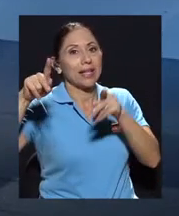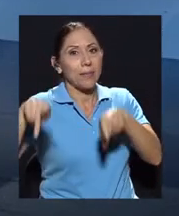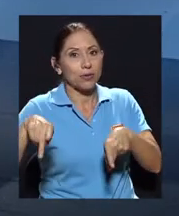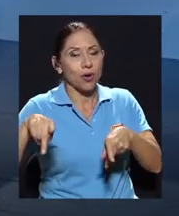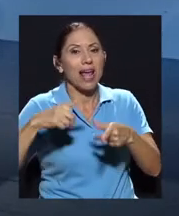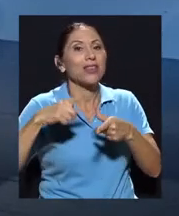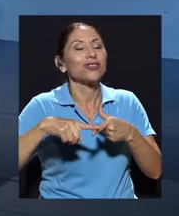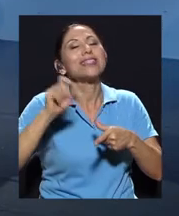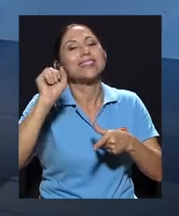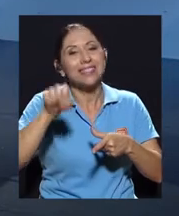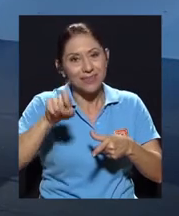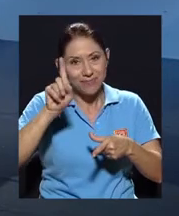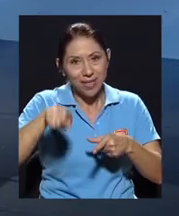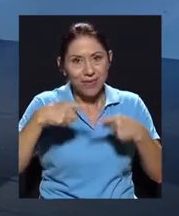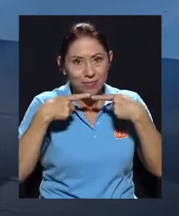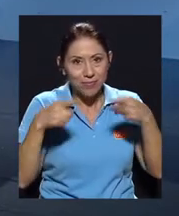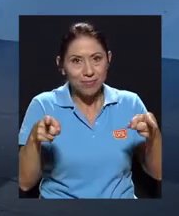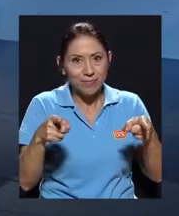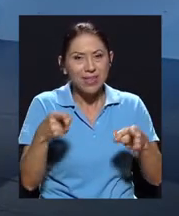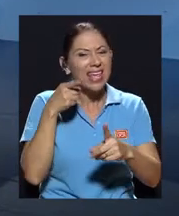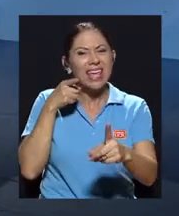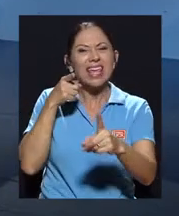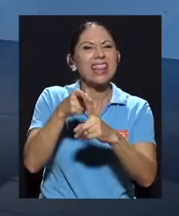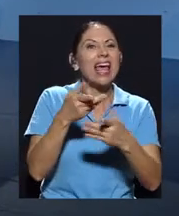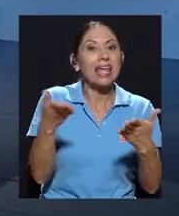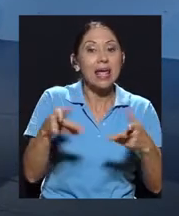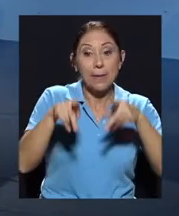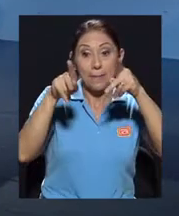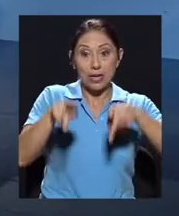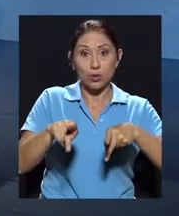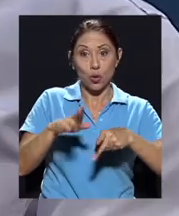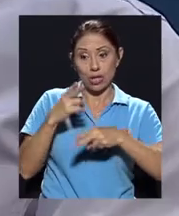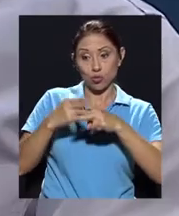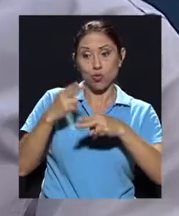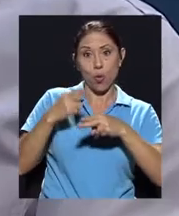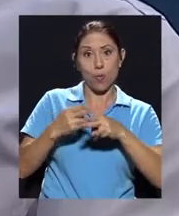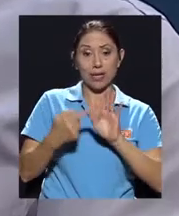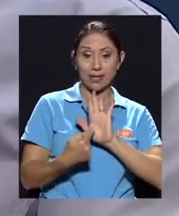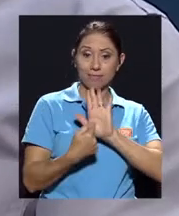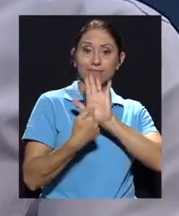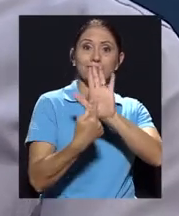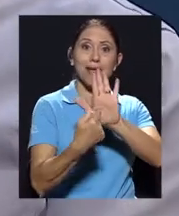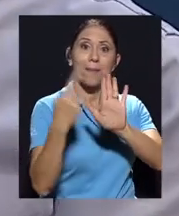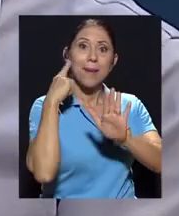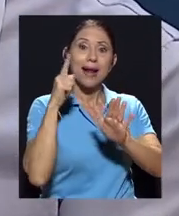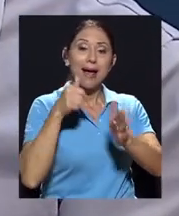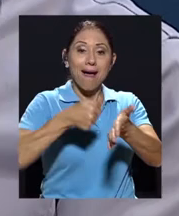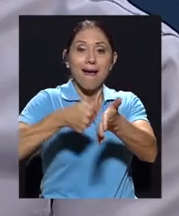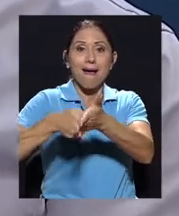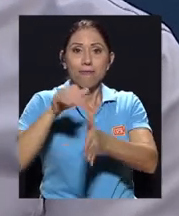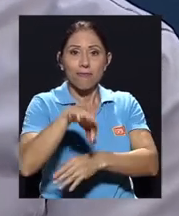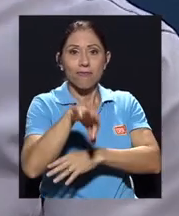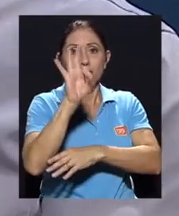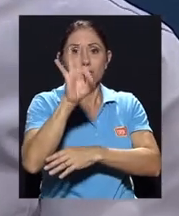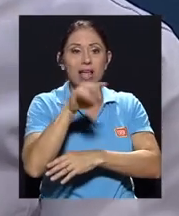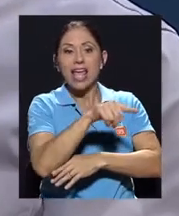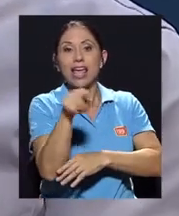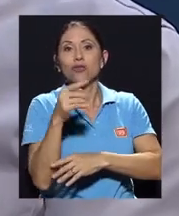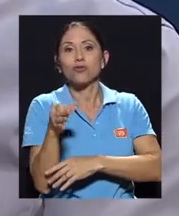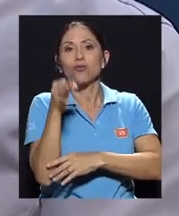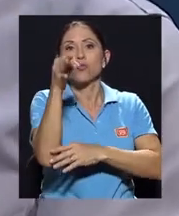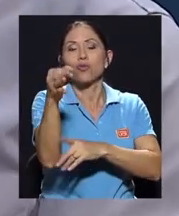Las personas que están postulando sus nombres para cargos de elección popular van a ser tomadoras de decisiones. Una vez que les toque tomar decisiones,